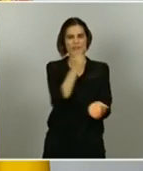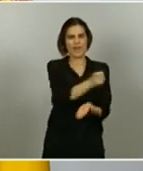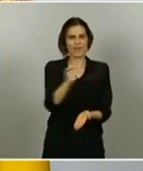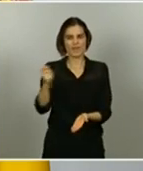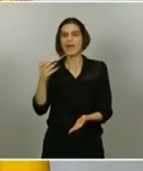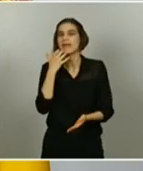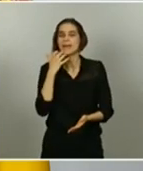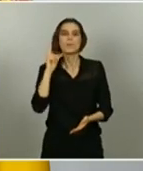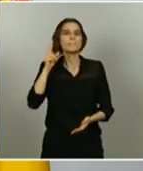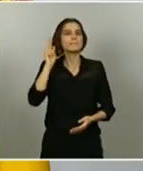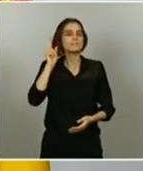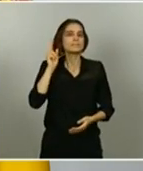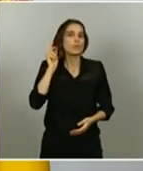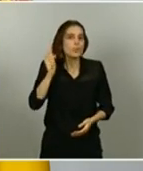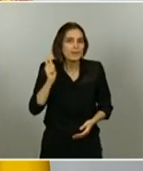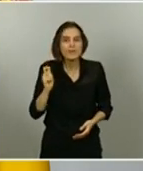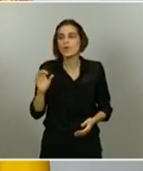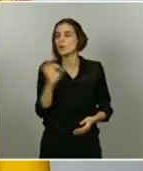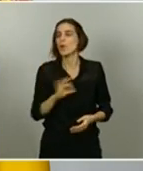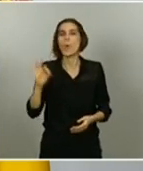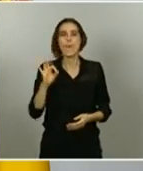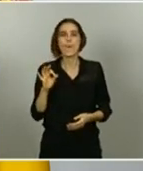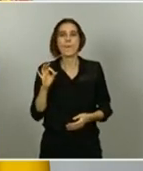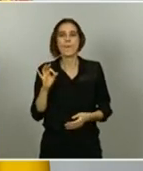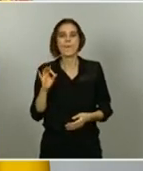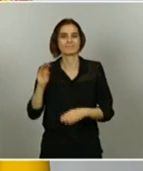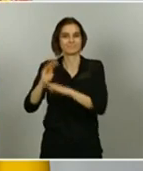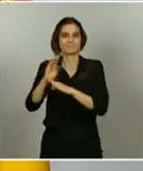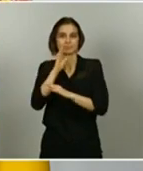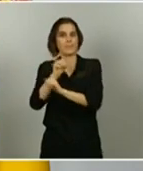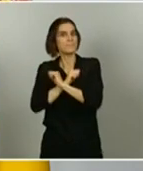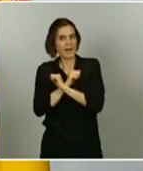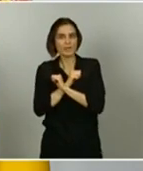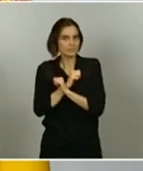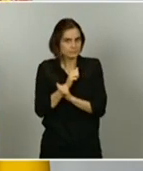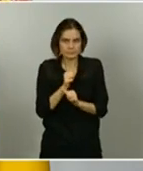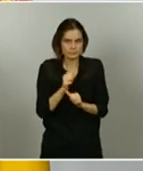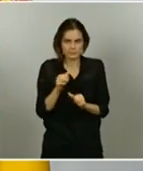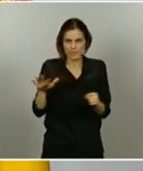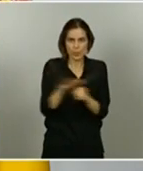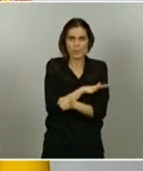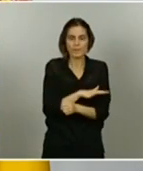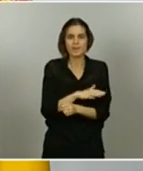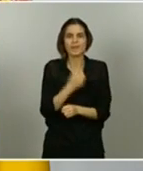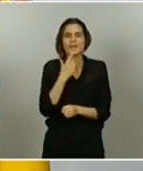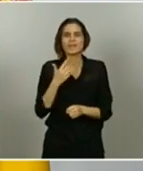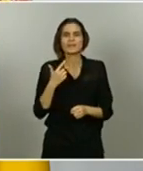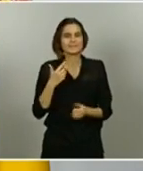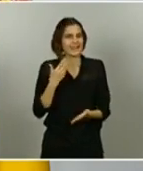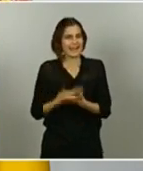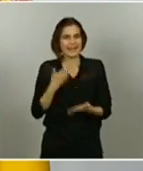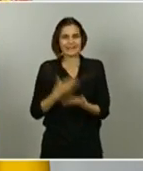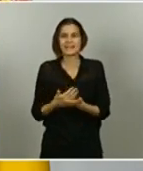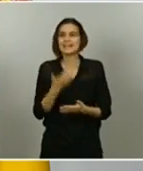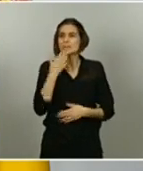jubilación o a la prestación por desempleo. Por lo tanto, se garantiza que esta red de seguridad va a estar disponible para todo aquel que lo necesite.